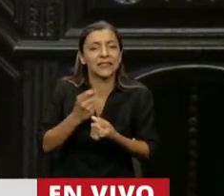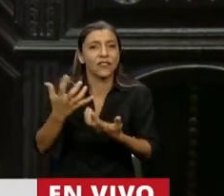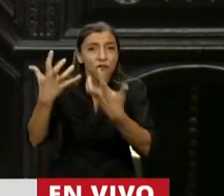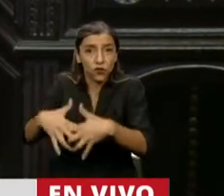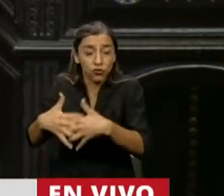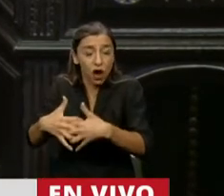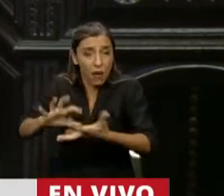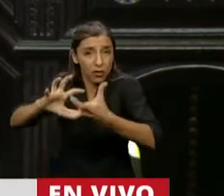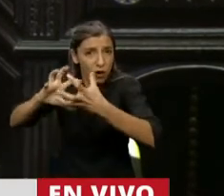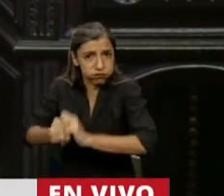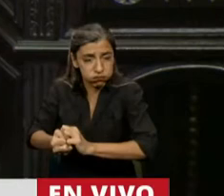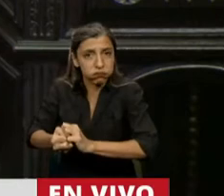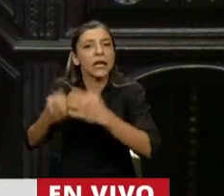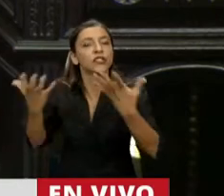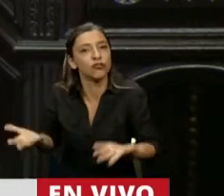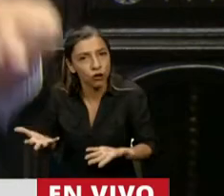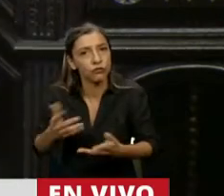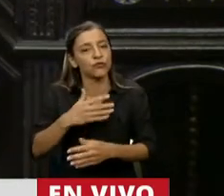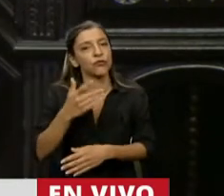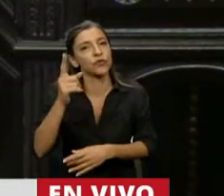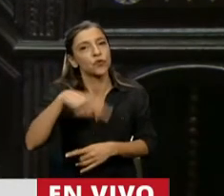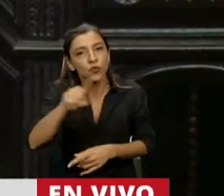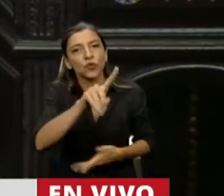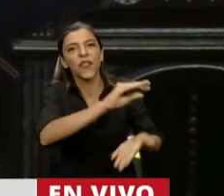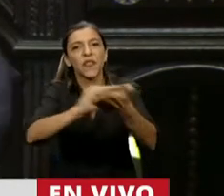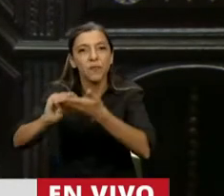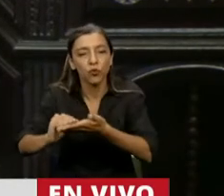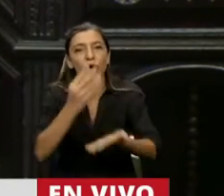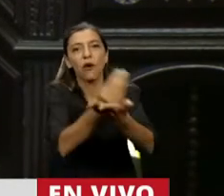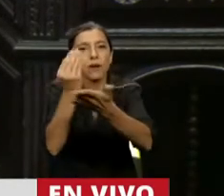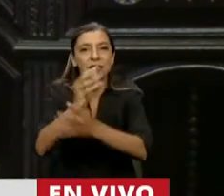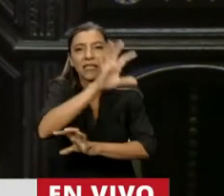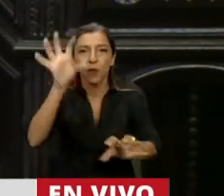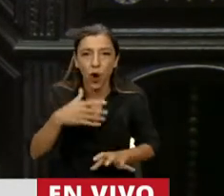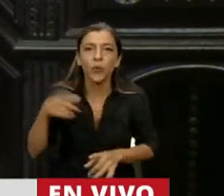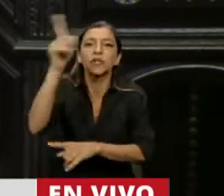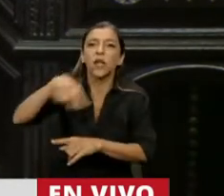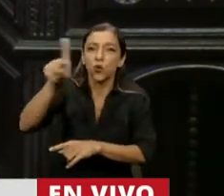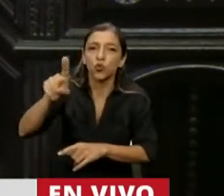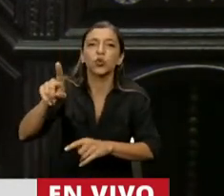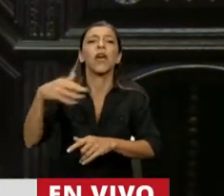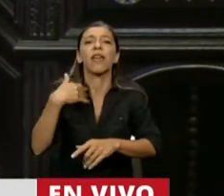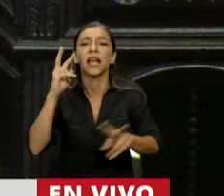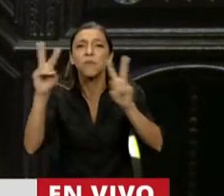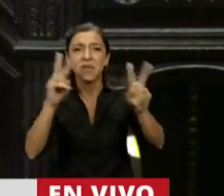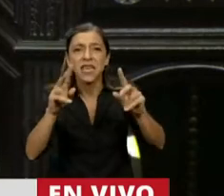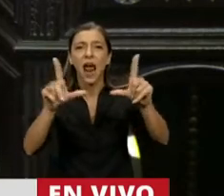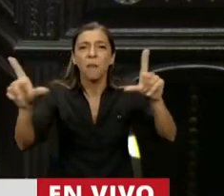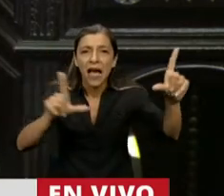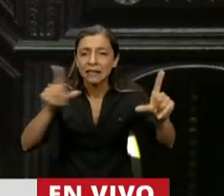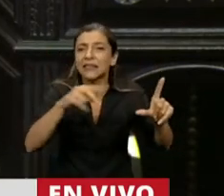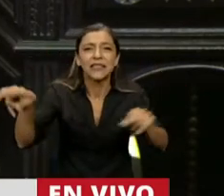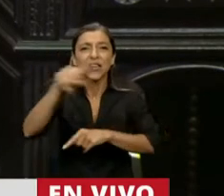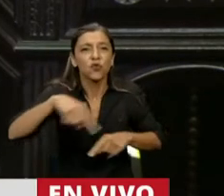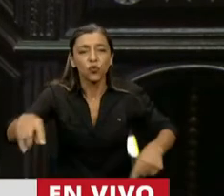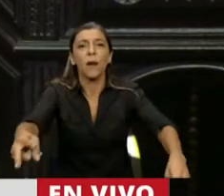Y esto, señores diputados del interior, los diputados que están mirando en las pantallas de todos los lados de la República Argentina, no